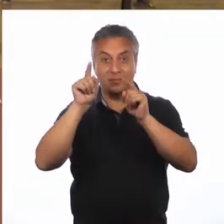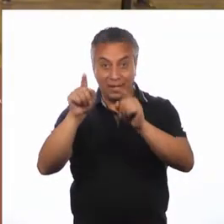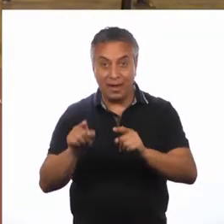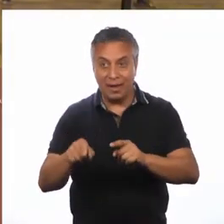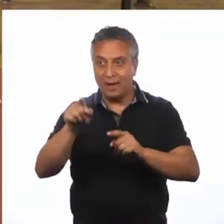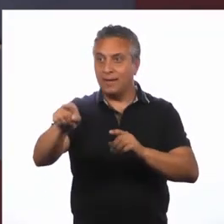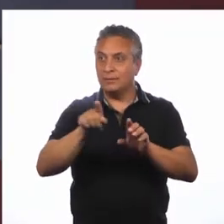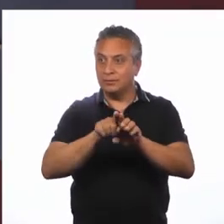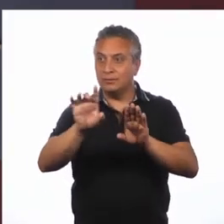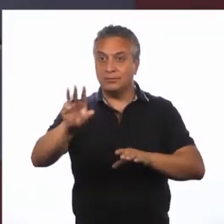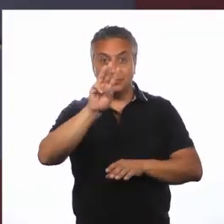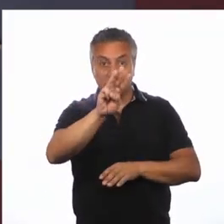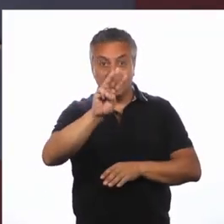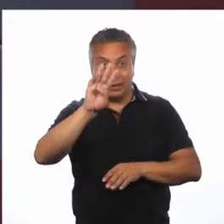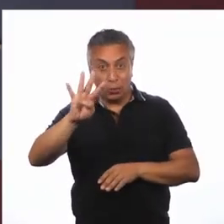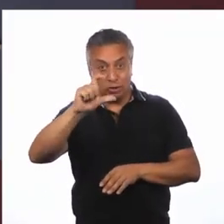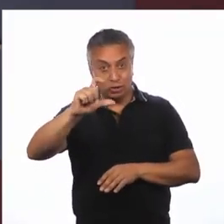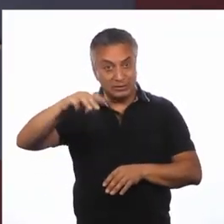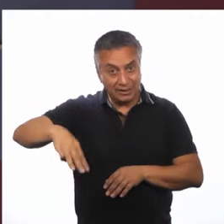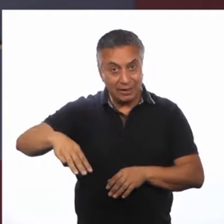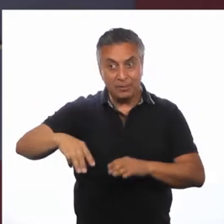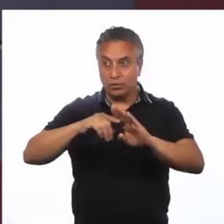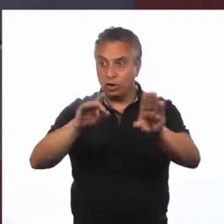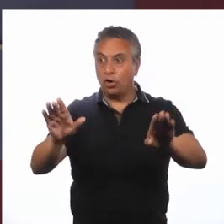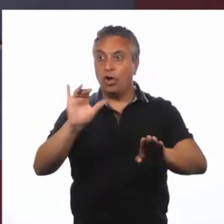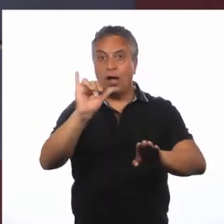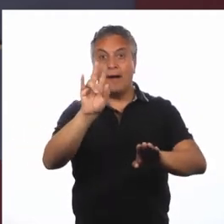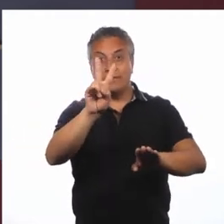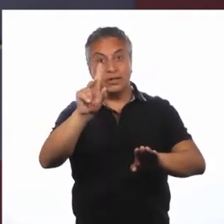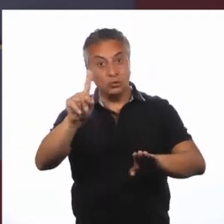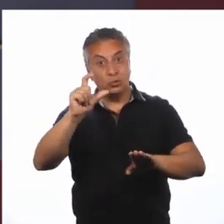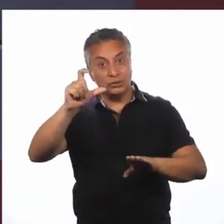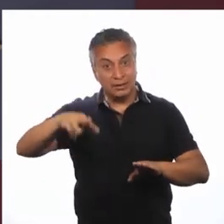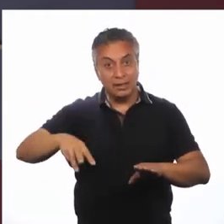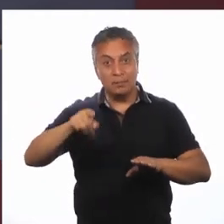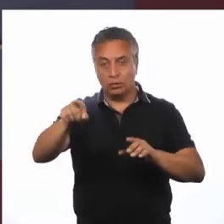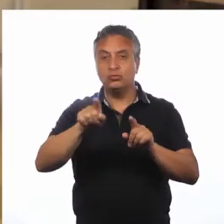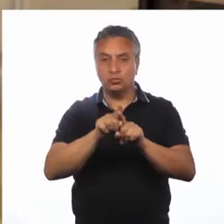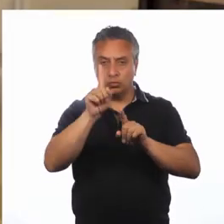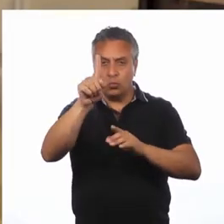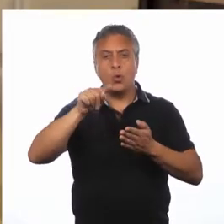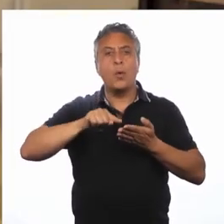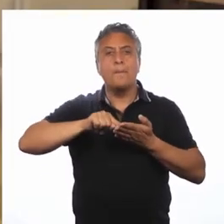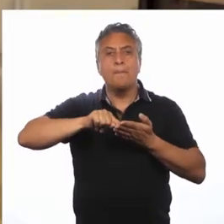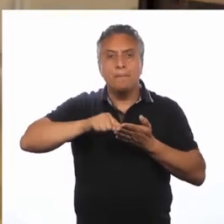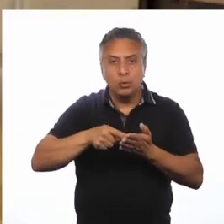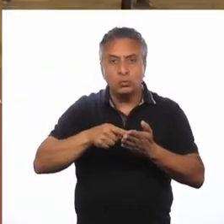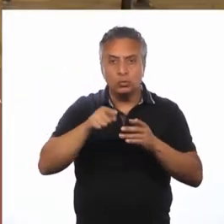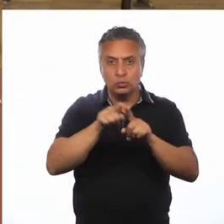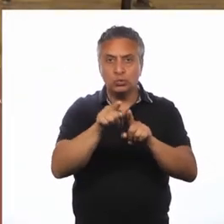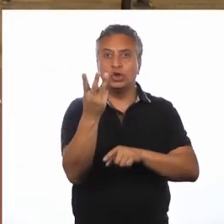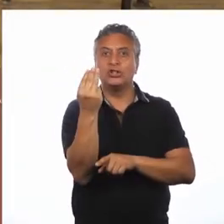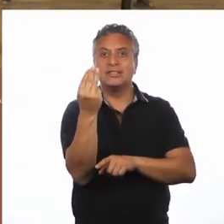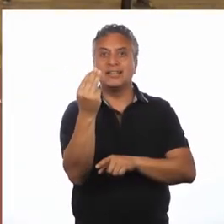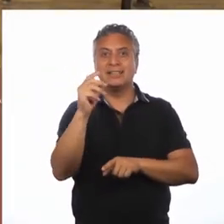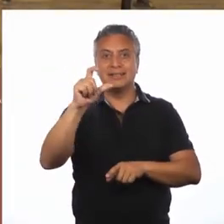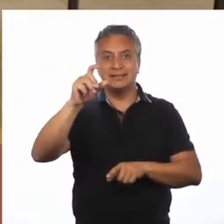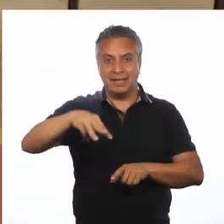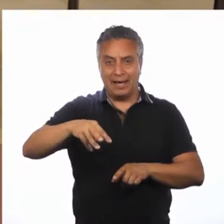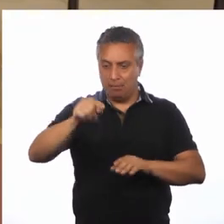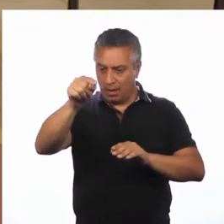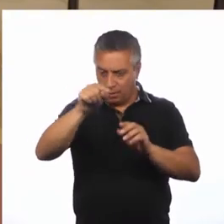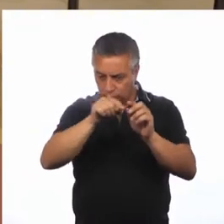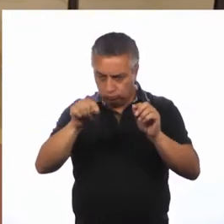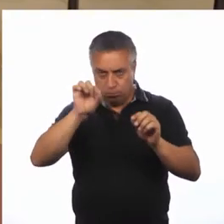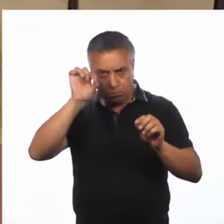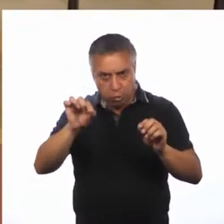En las varas de 34 centímetros y 21 centímetros Marcaremos un punto de 13 centímetros